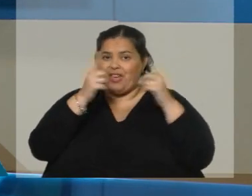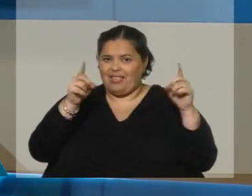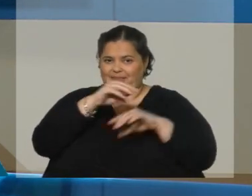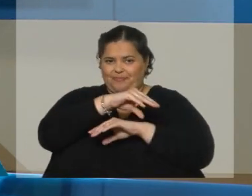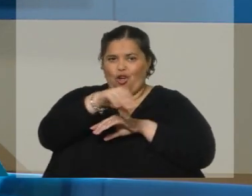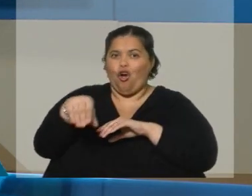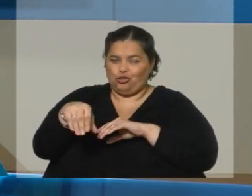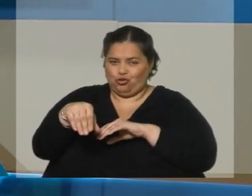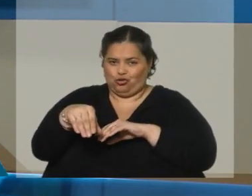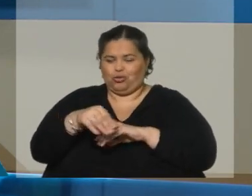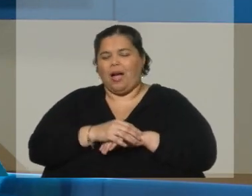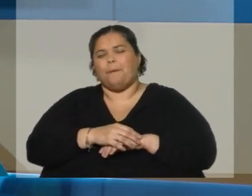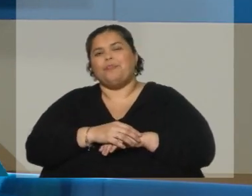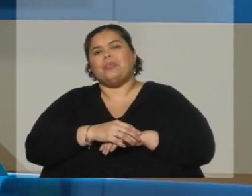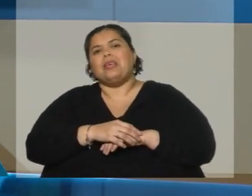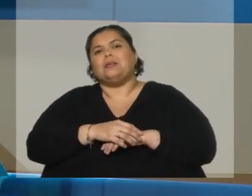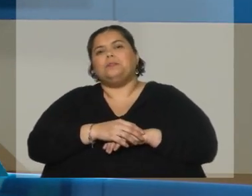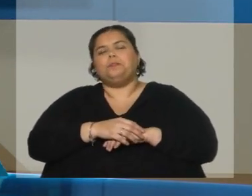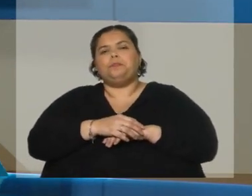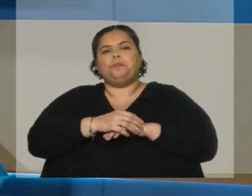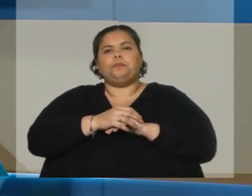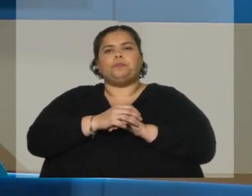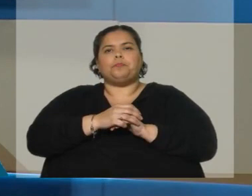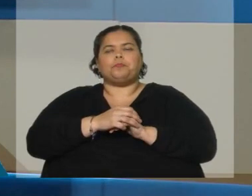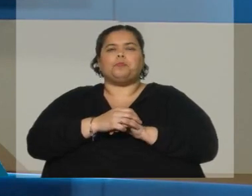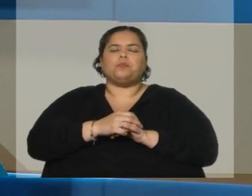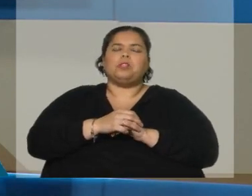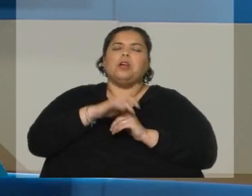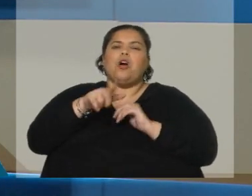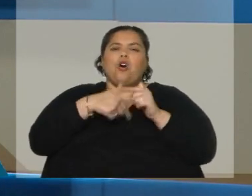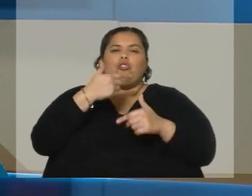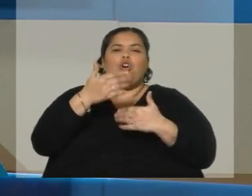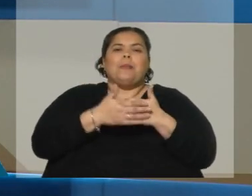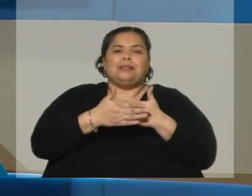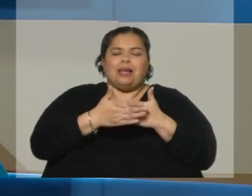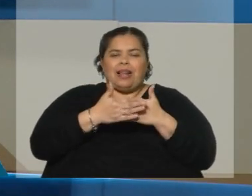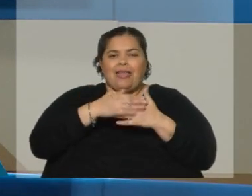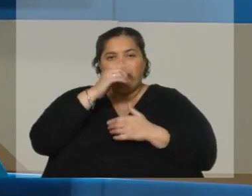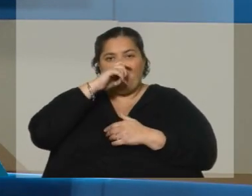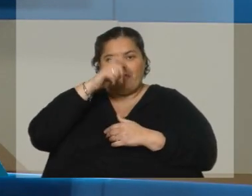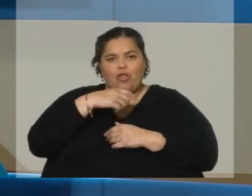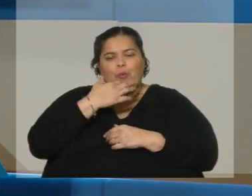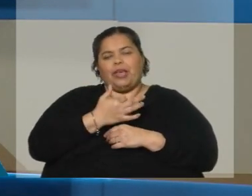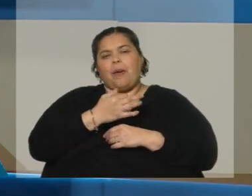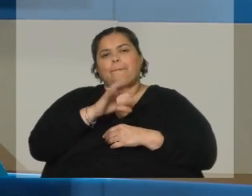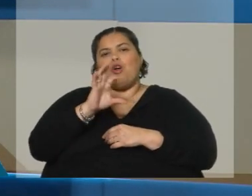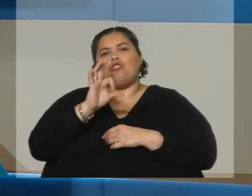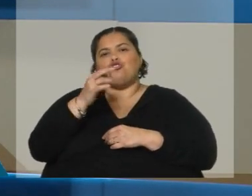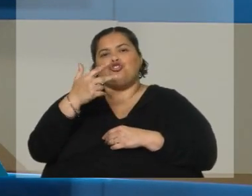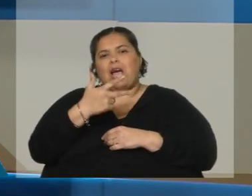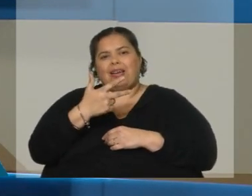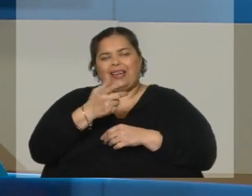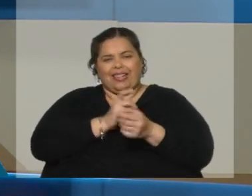Santoral, digamos. Eso es indudable, ¿verdad? La zona más próxima a Montevideo, si tomamos Sangrilá, San José de Carrasco, Parque